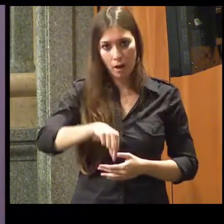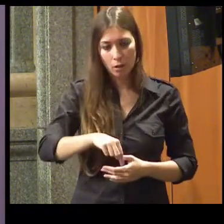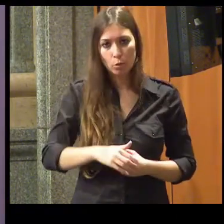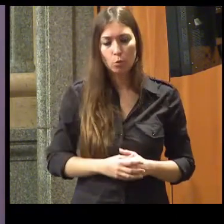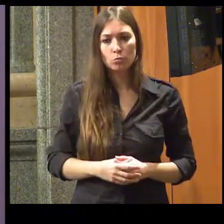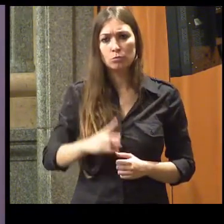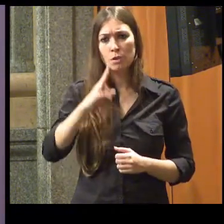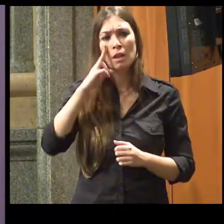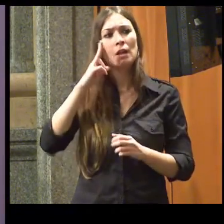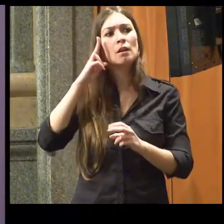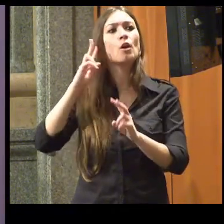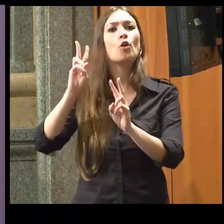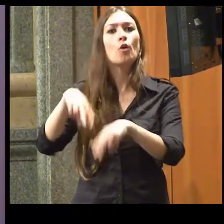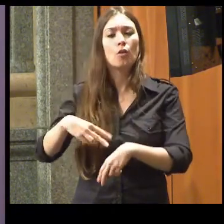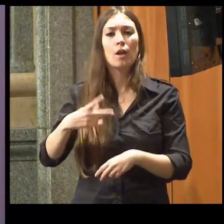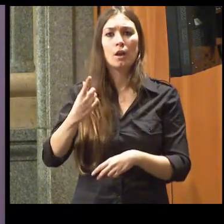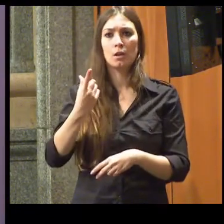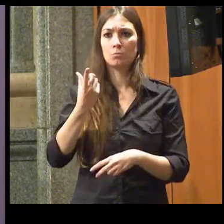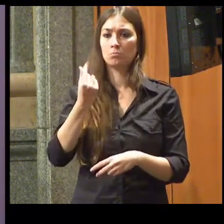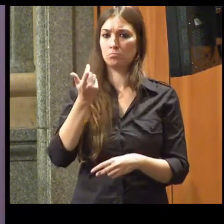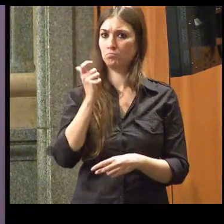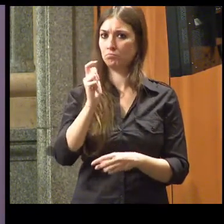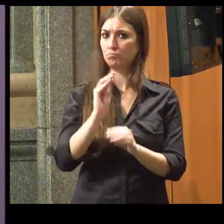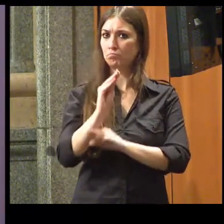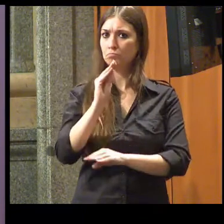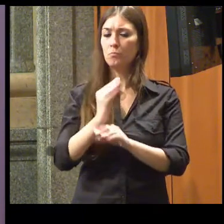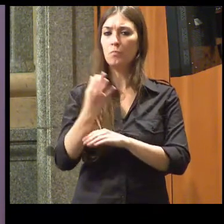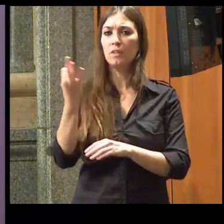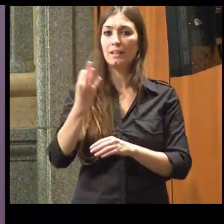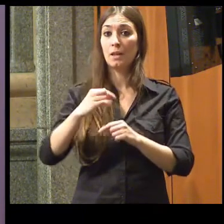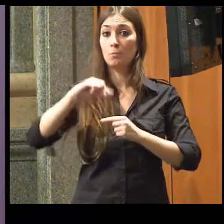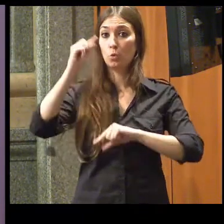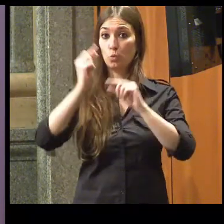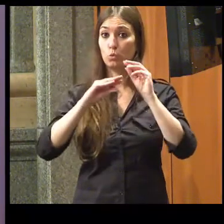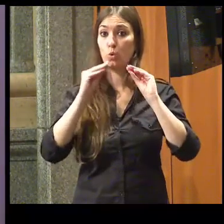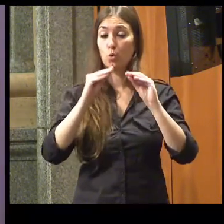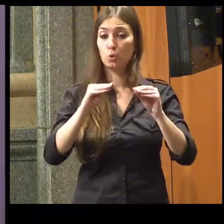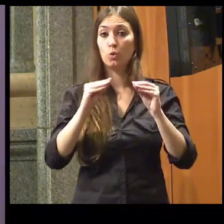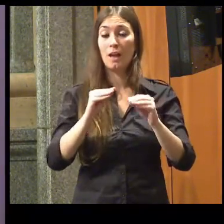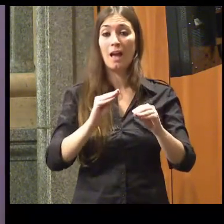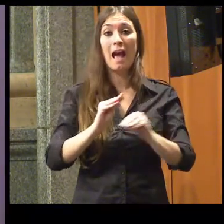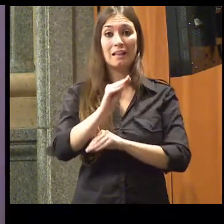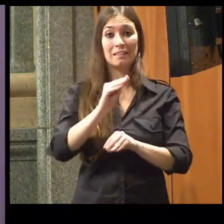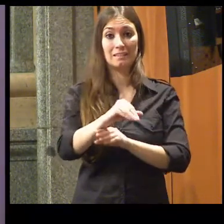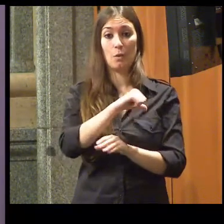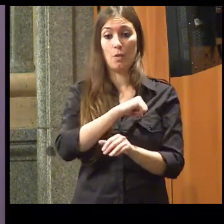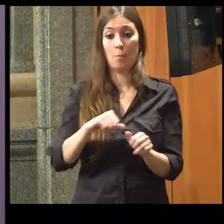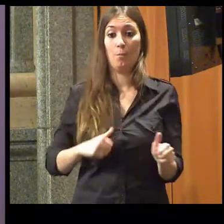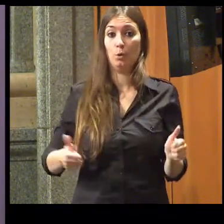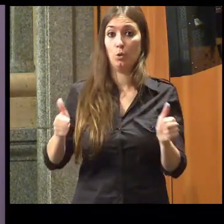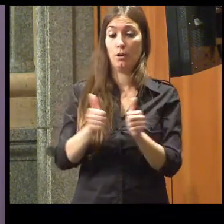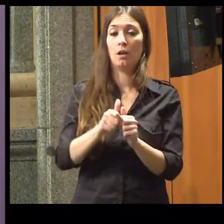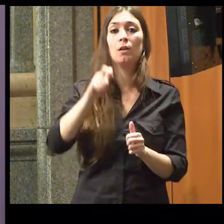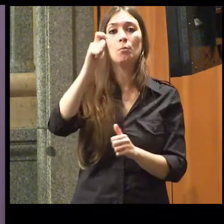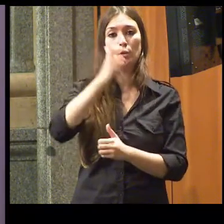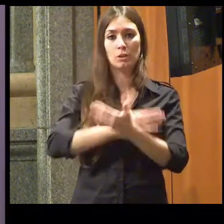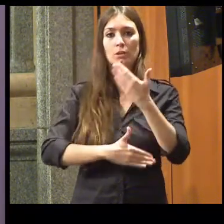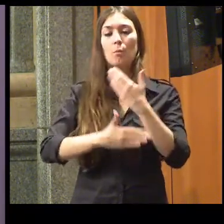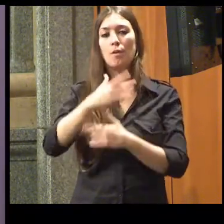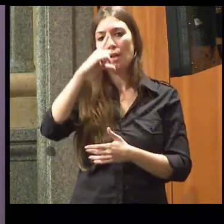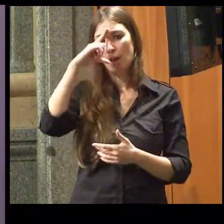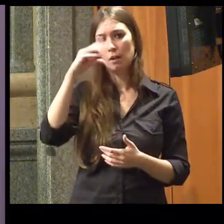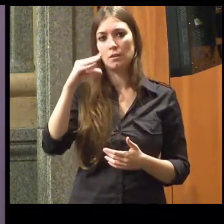Reconocer y dotar económicamente la partida presupuestaria de asistencia personal para personas con discapacidad